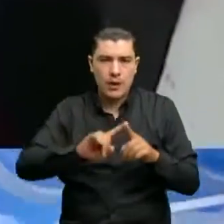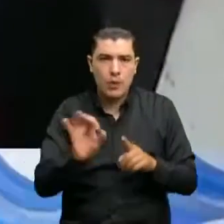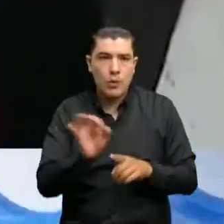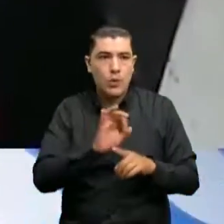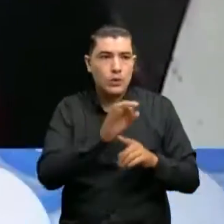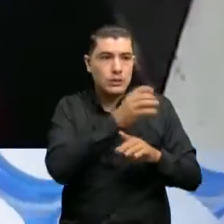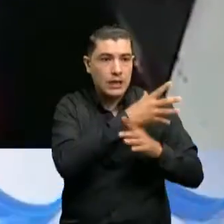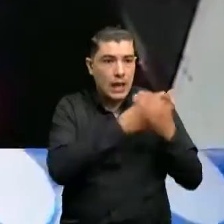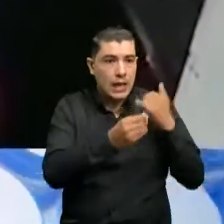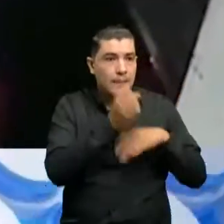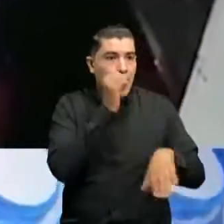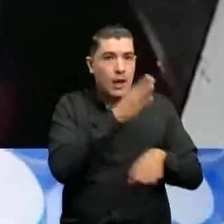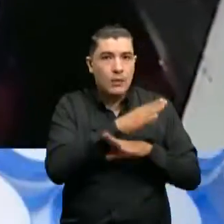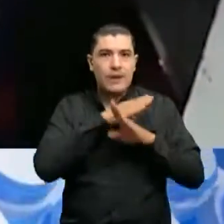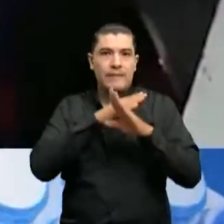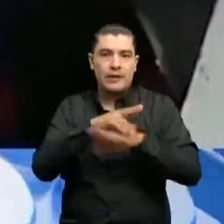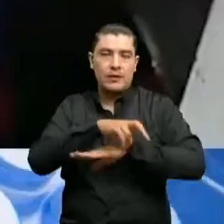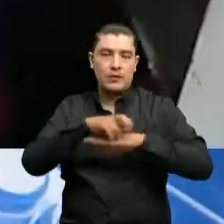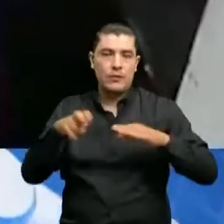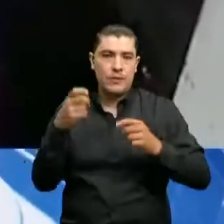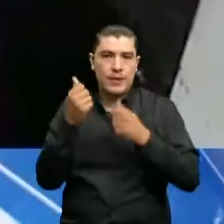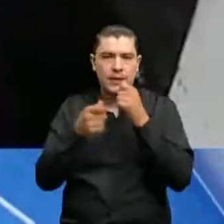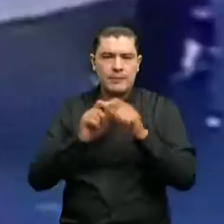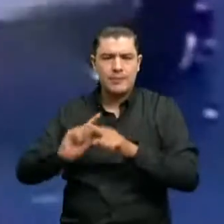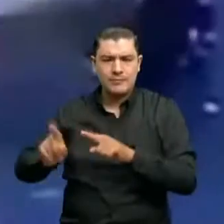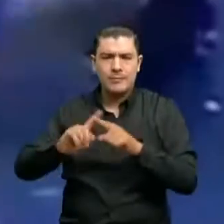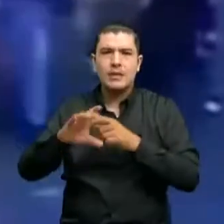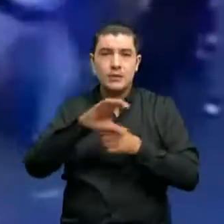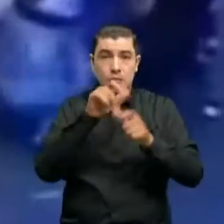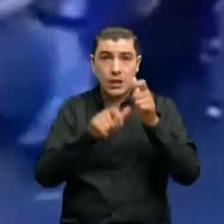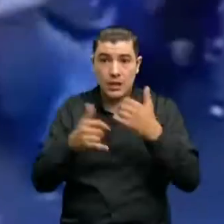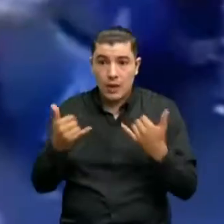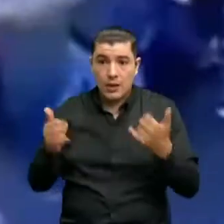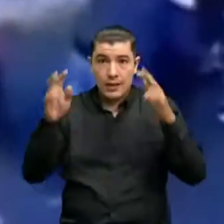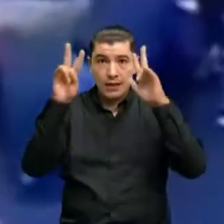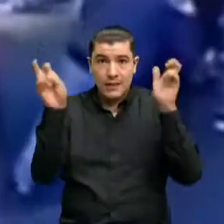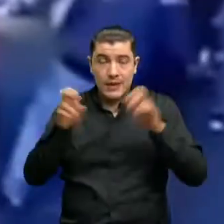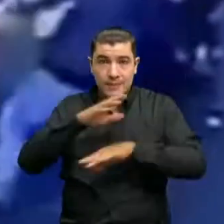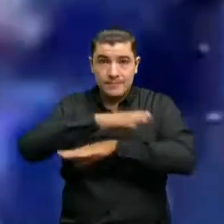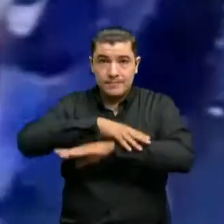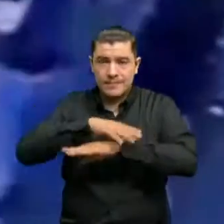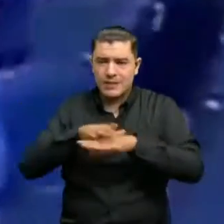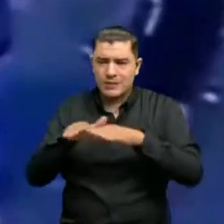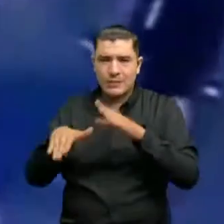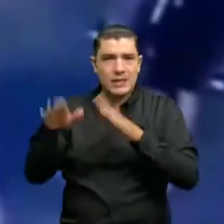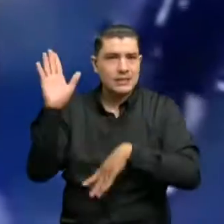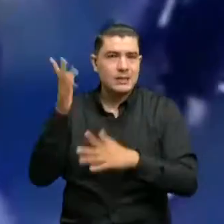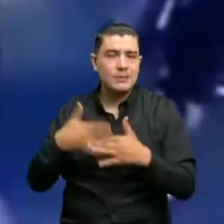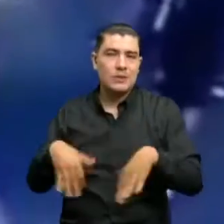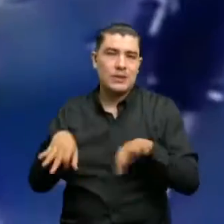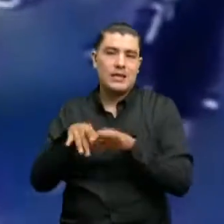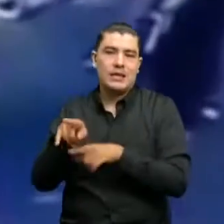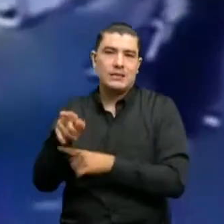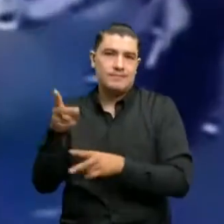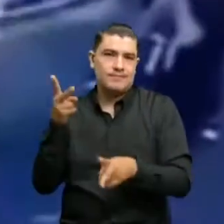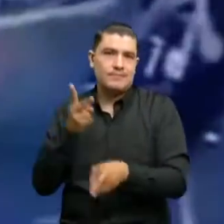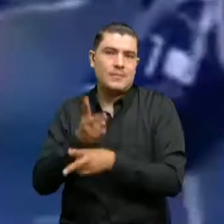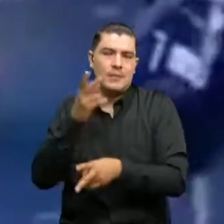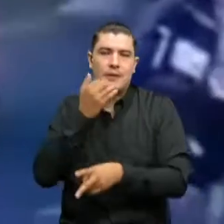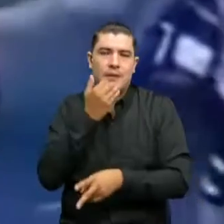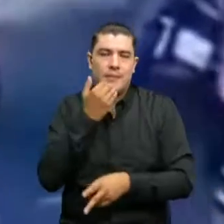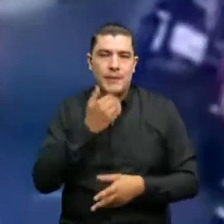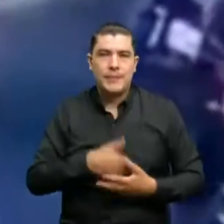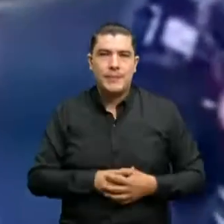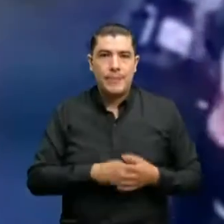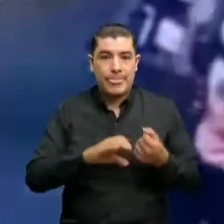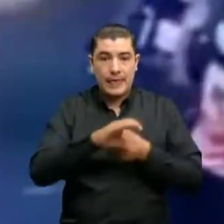banco. Pero también para los ciudadanos los temas de convivencia hacen parte de la bolsa en donde se mete la inseguridad. Por ejemplo, para un